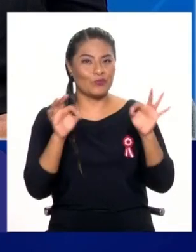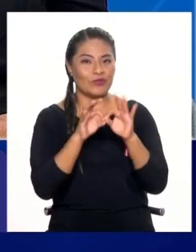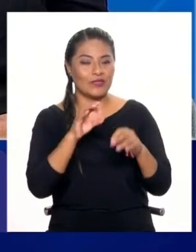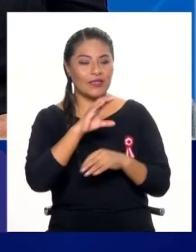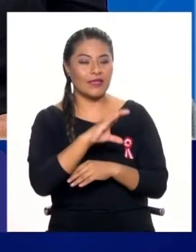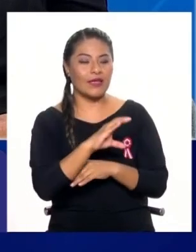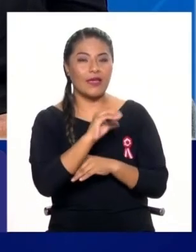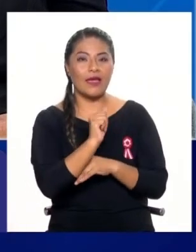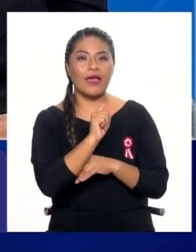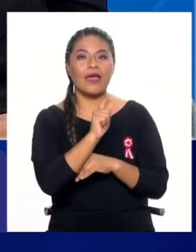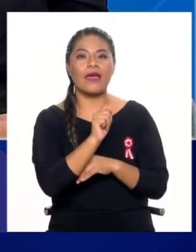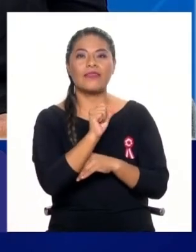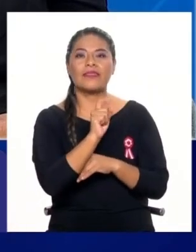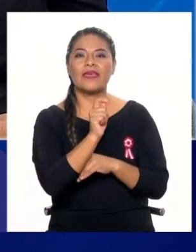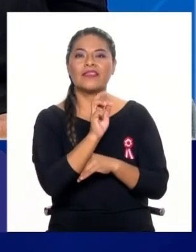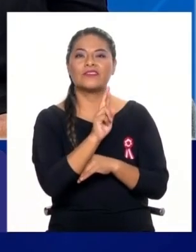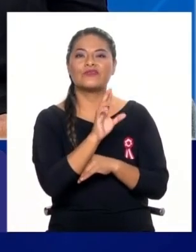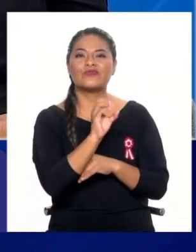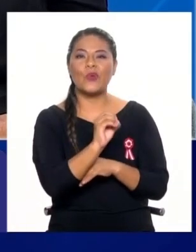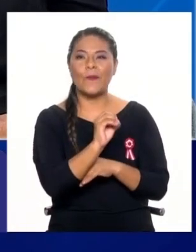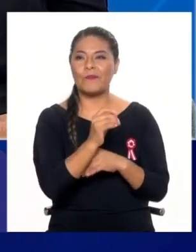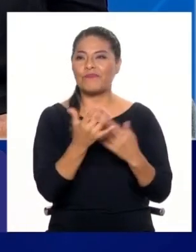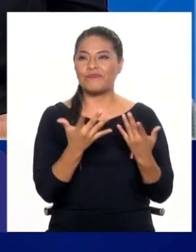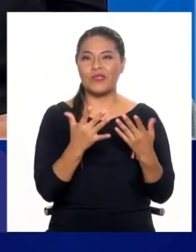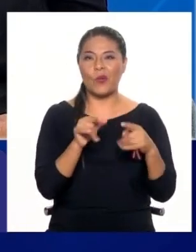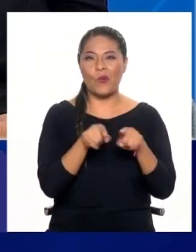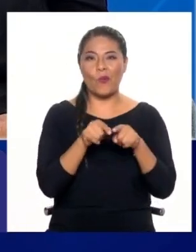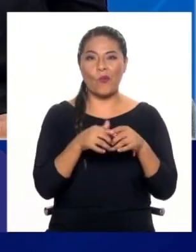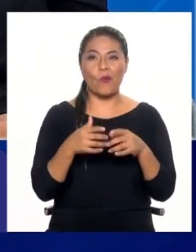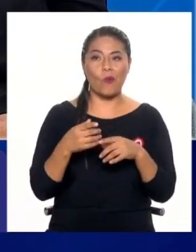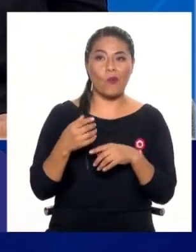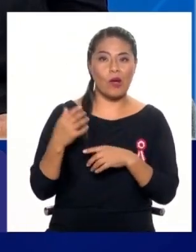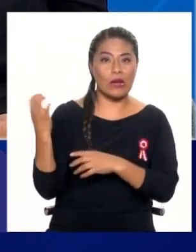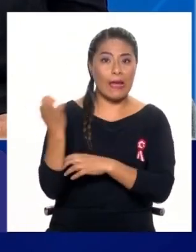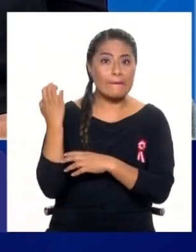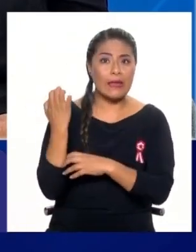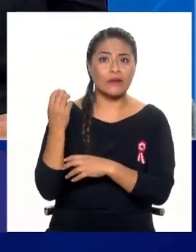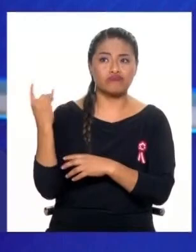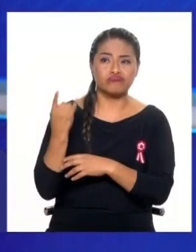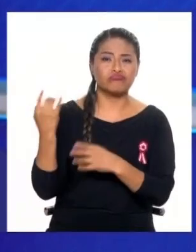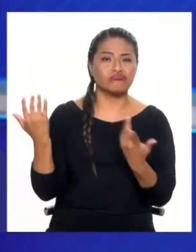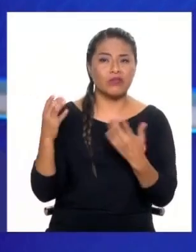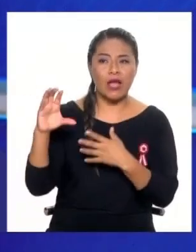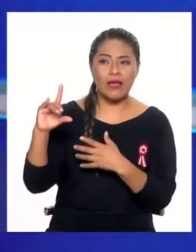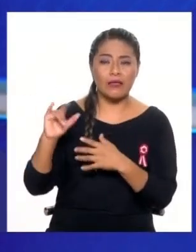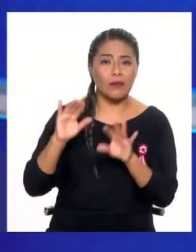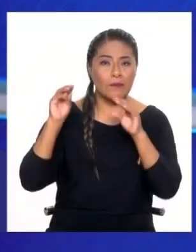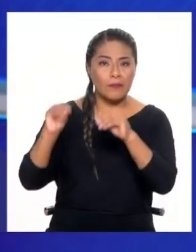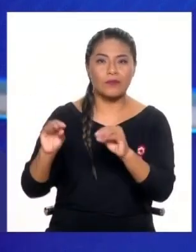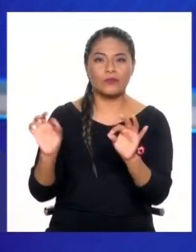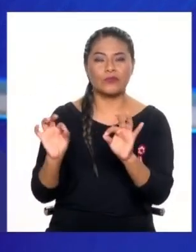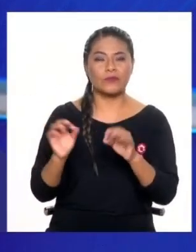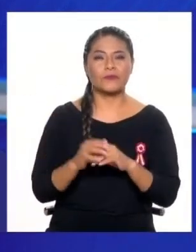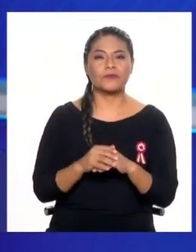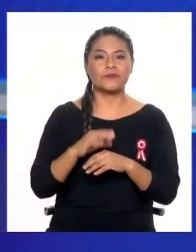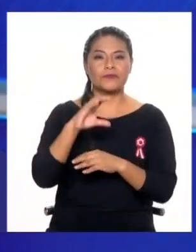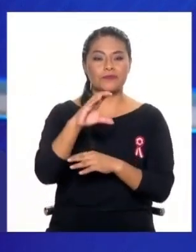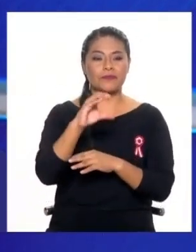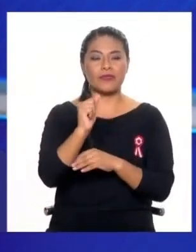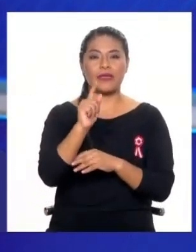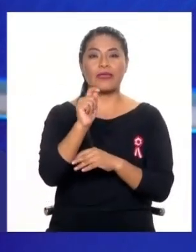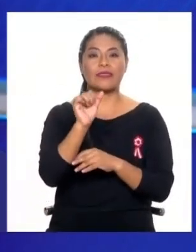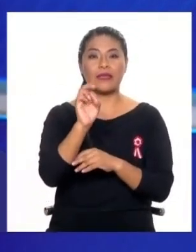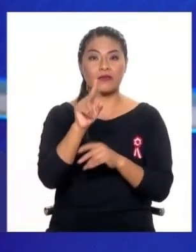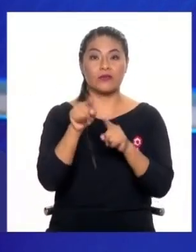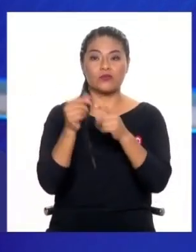que tenemos del catastro, pareciera que fuera un segundo nivel de emergencia, pero no es así. El catastro es un